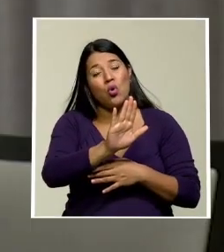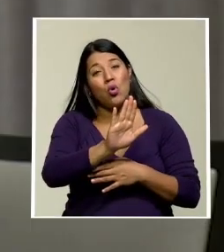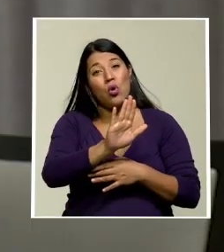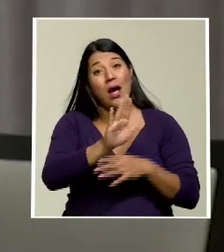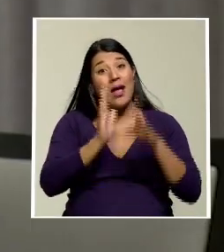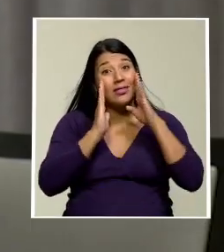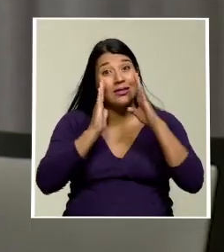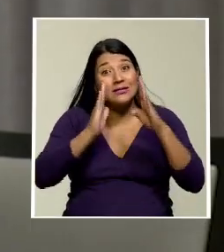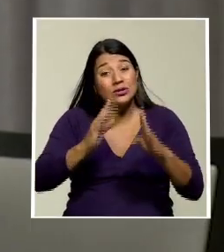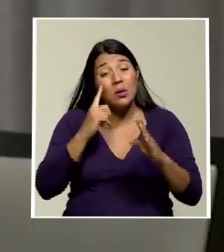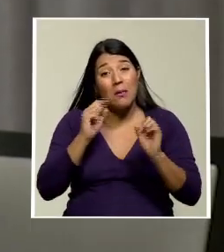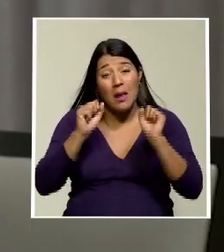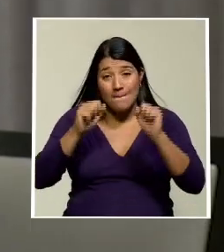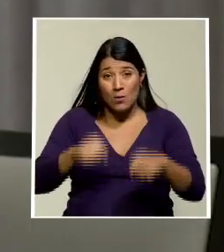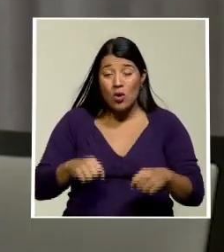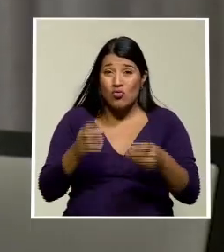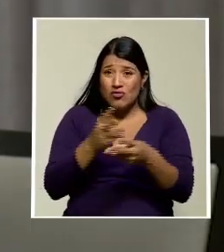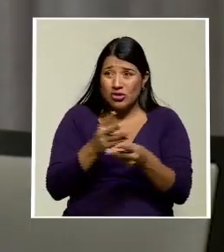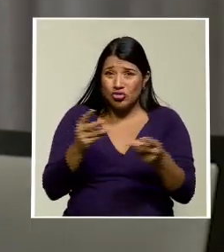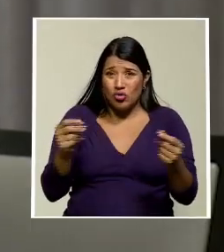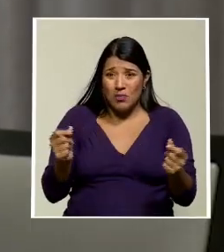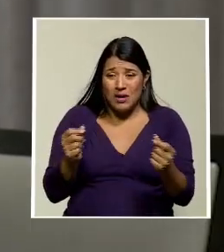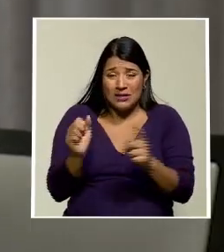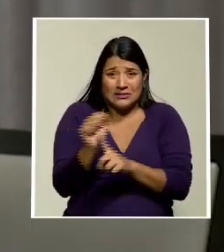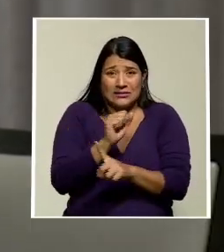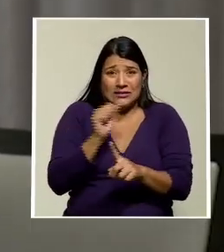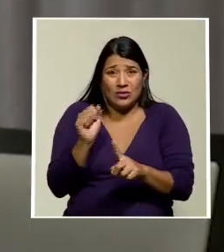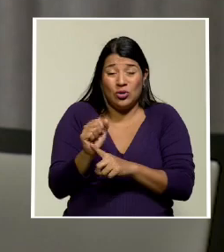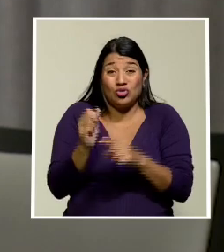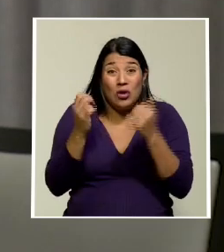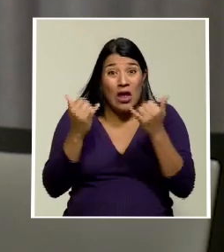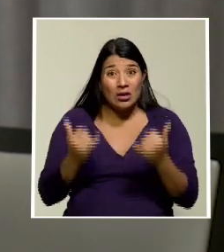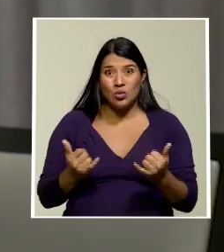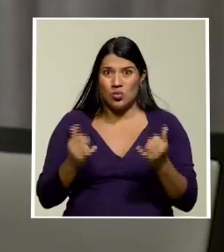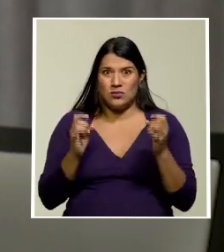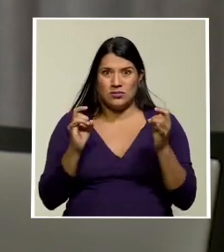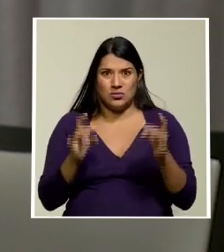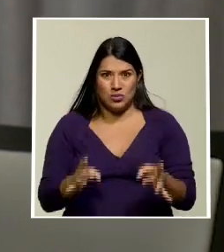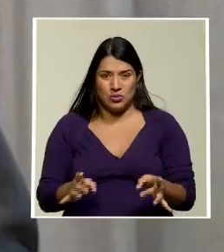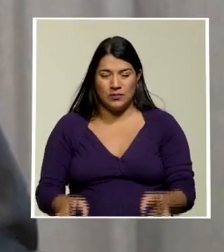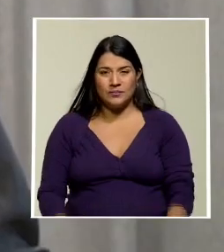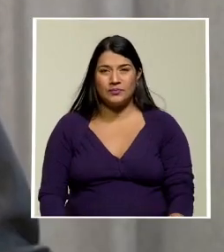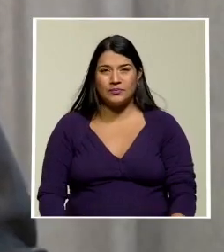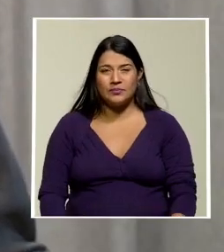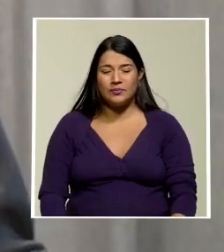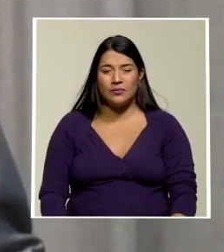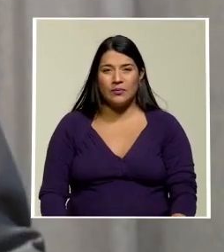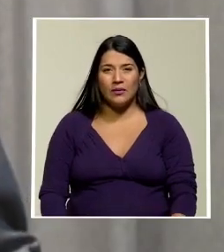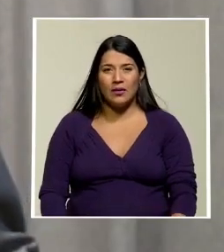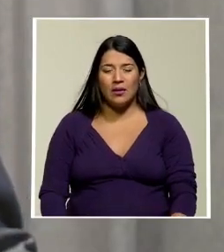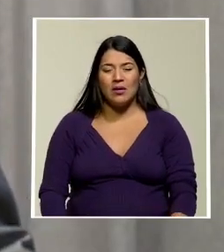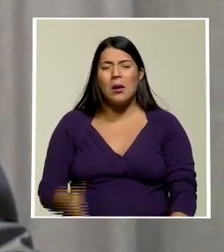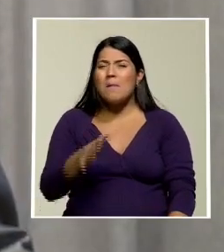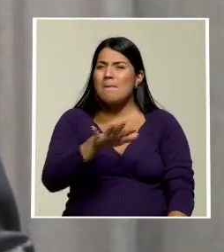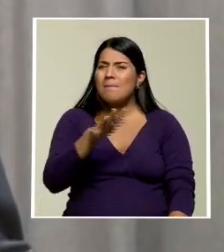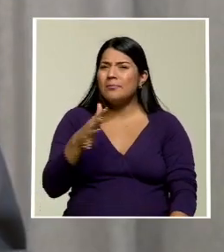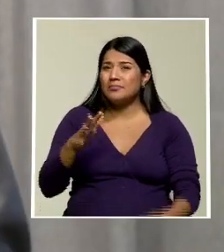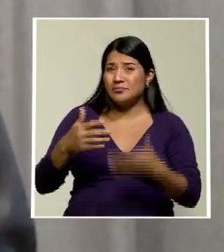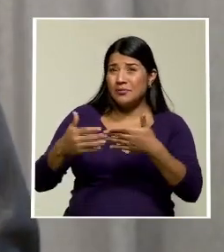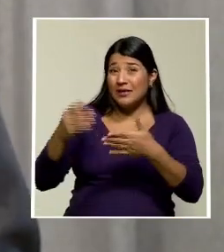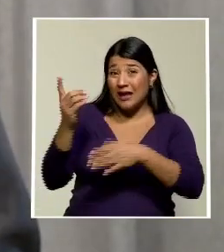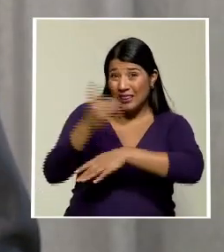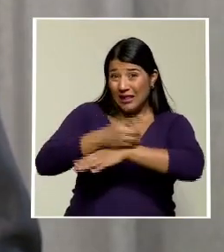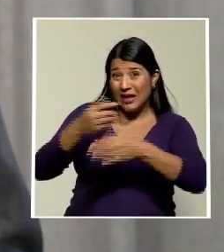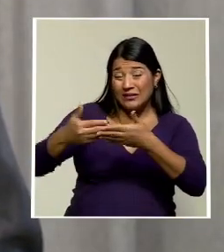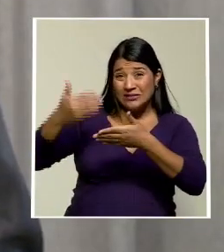entuerto, este desaguisado. Hace unos días le